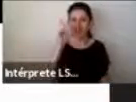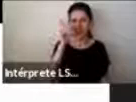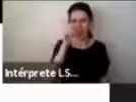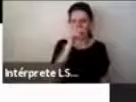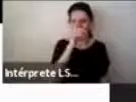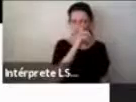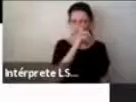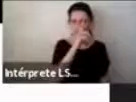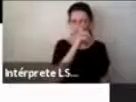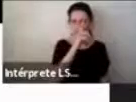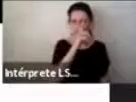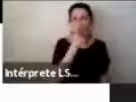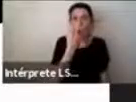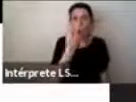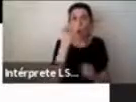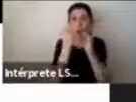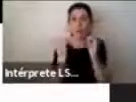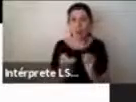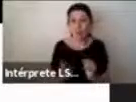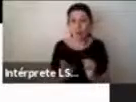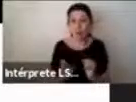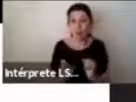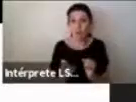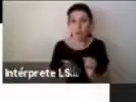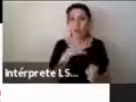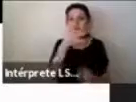forma de describir o contar algo.